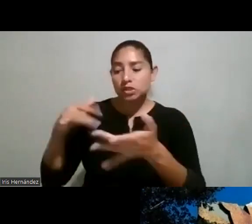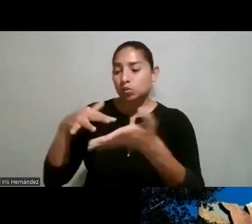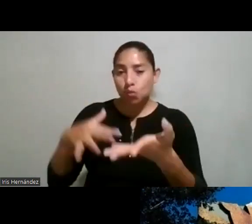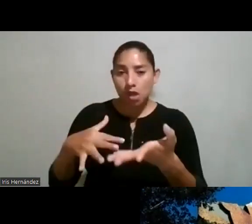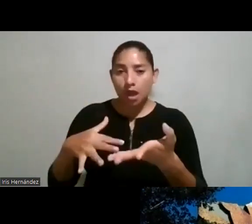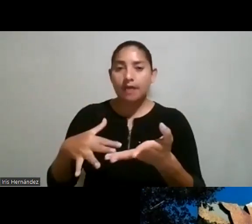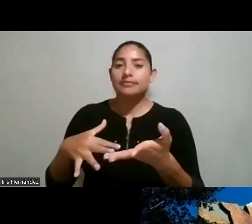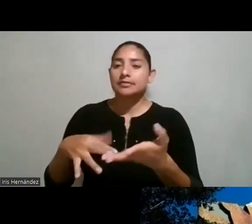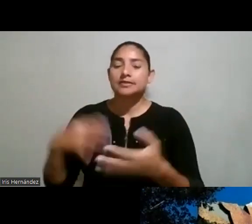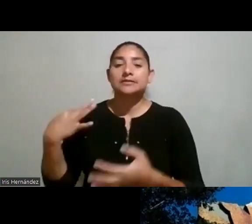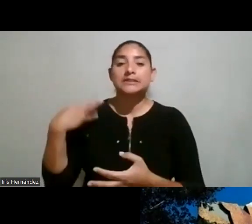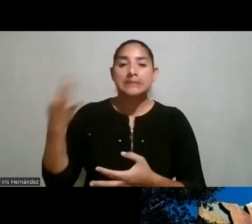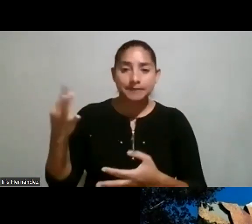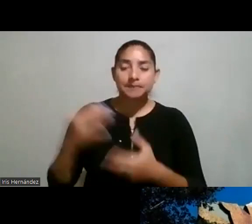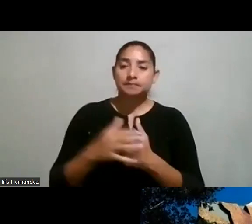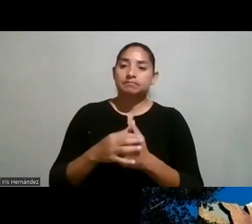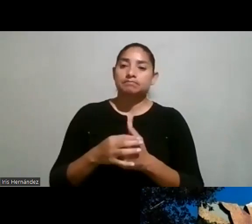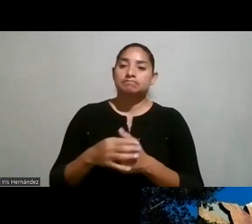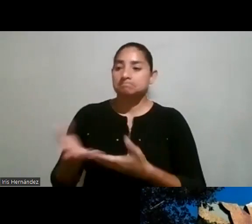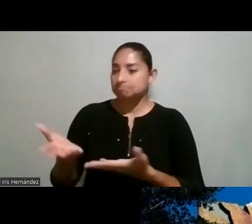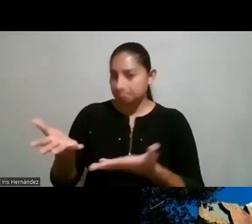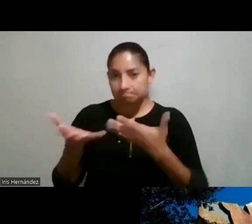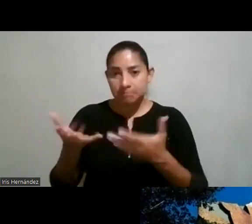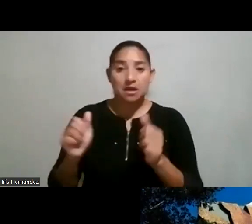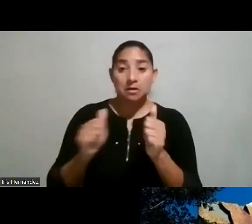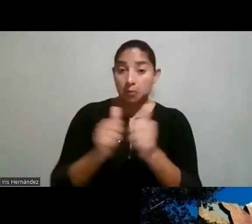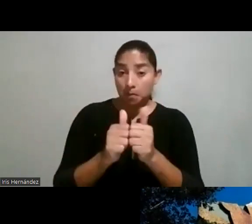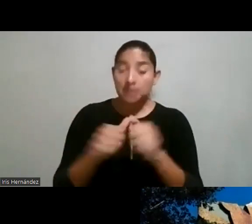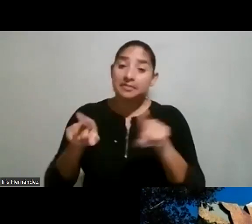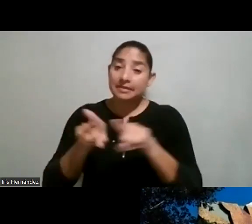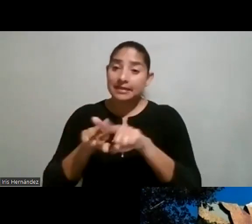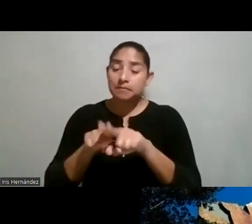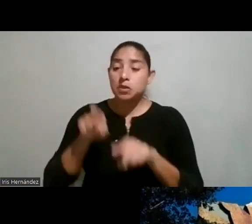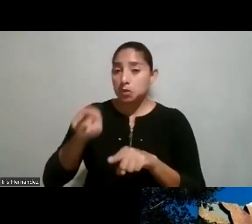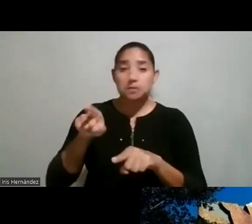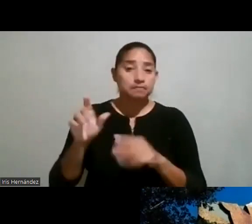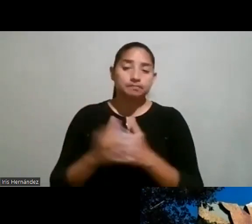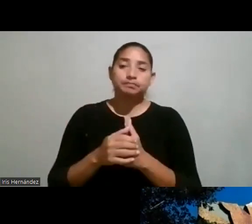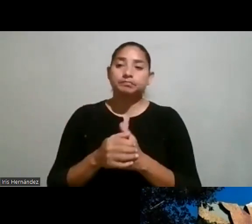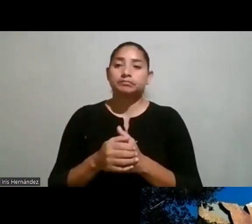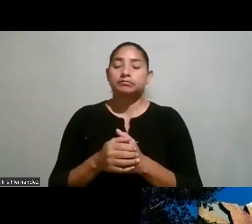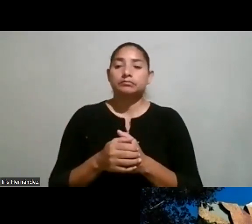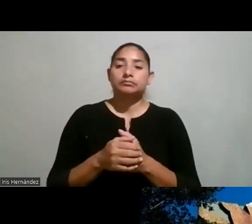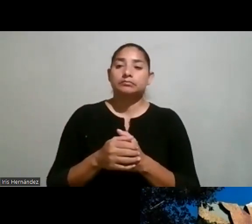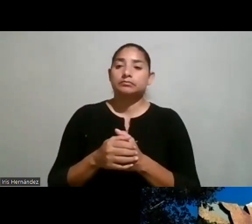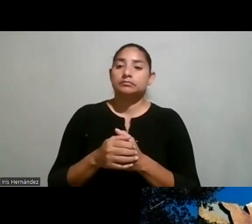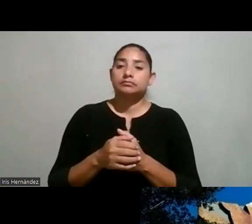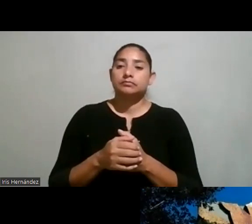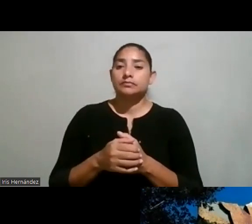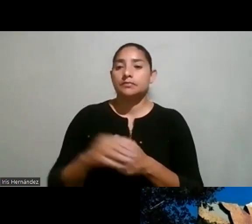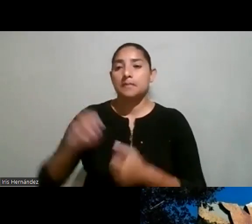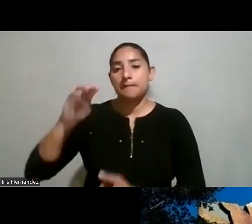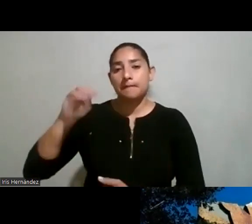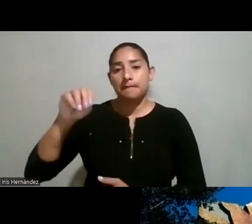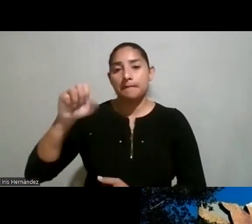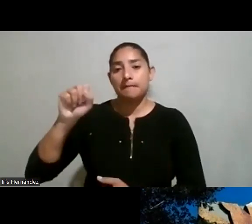y la invitamos y bueno estamos a la orden para poder acompañarle también en ese sentido y con lo que plantea doña María Los Ángeles